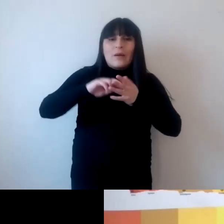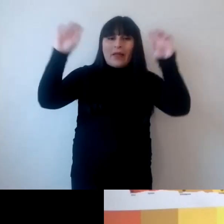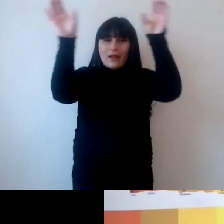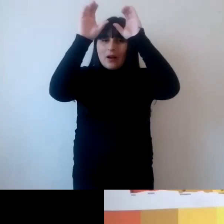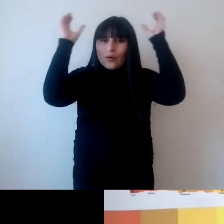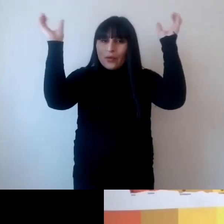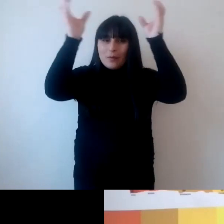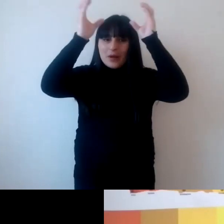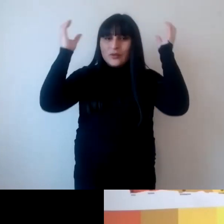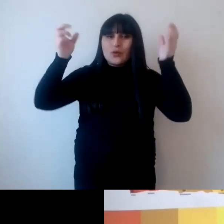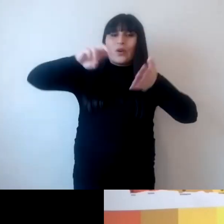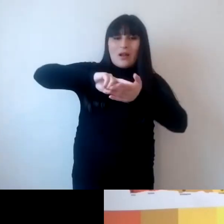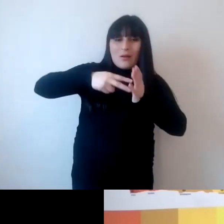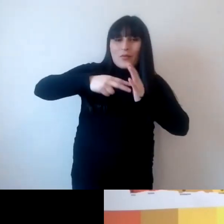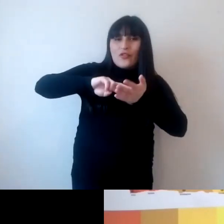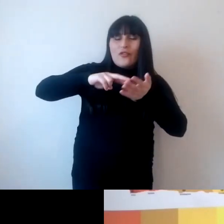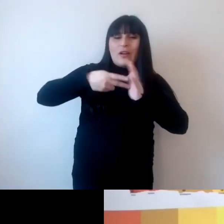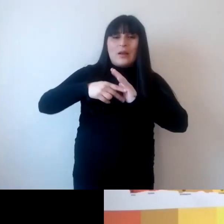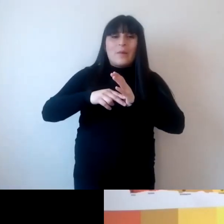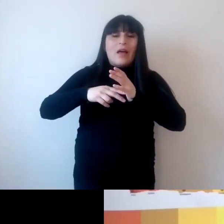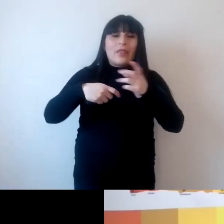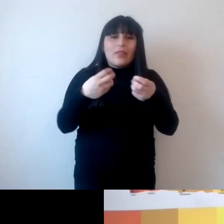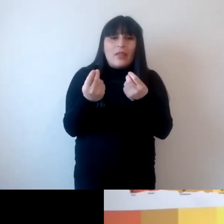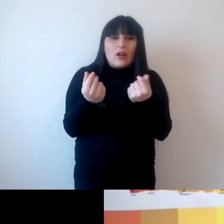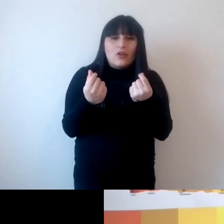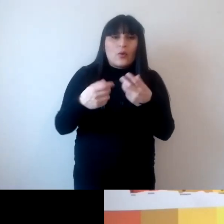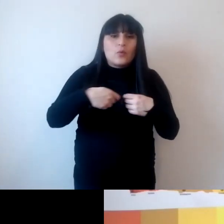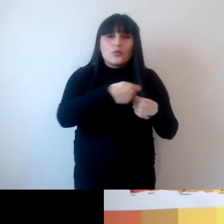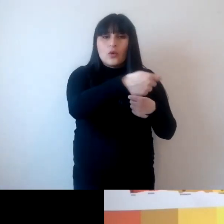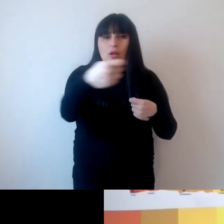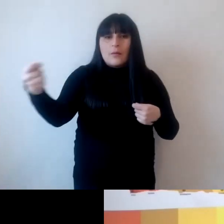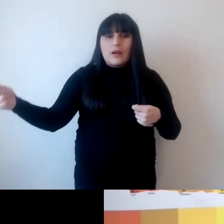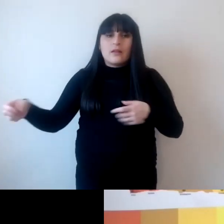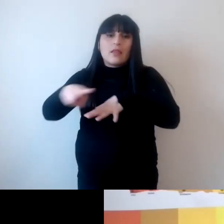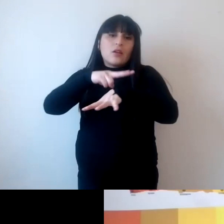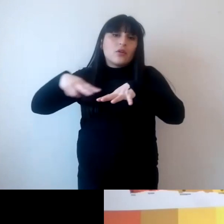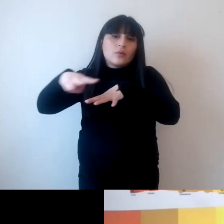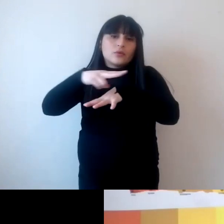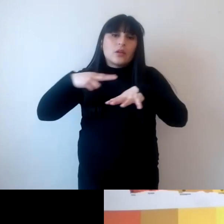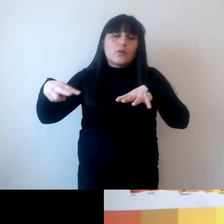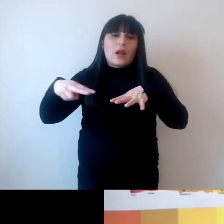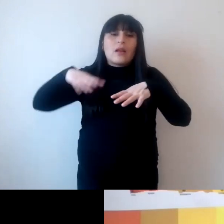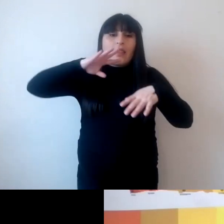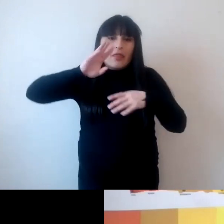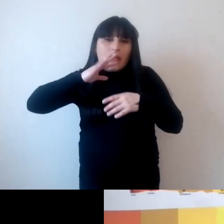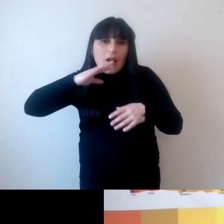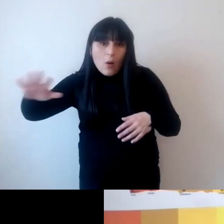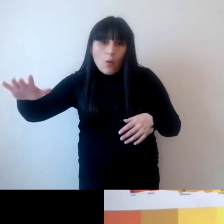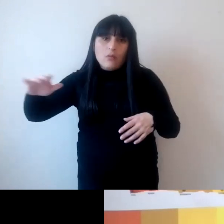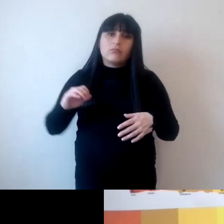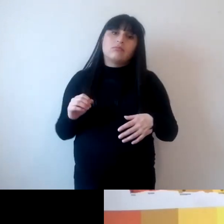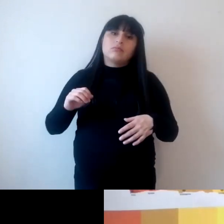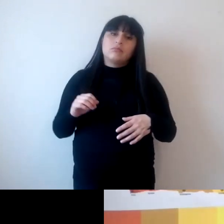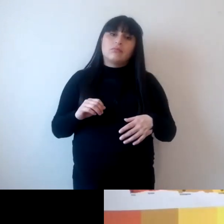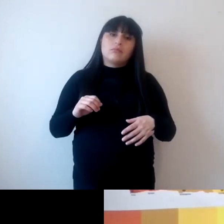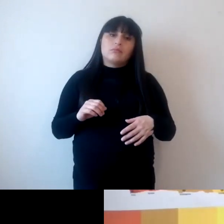al problema del reparto de los recursos de los recursos naturales de los recursos minerales del agua etcétera dentro